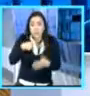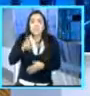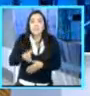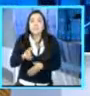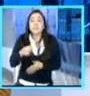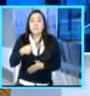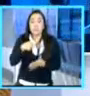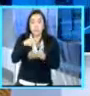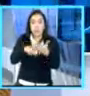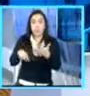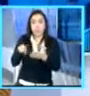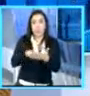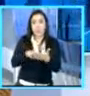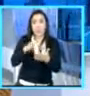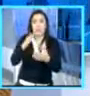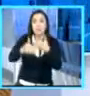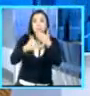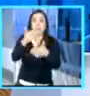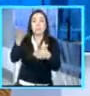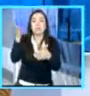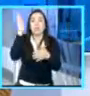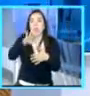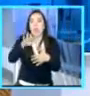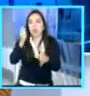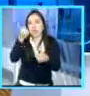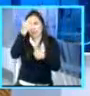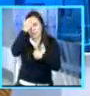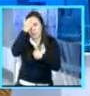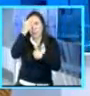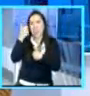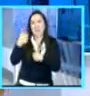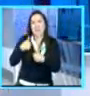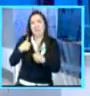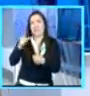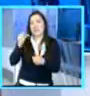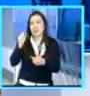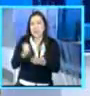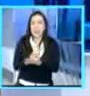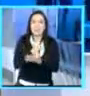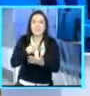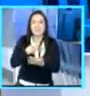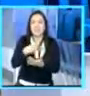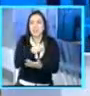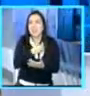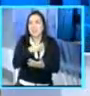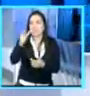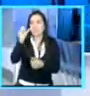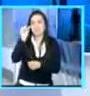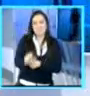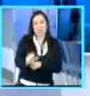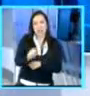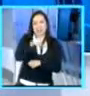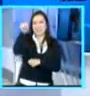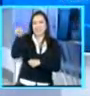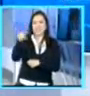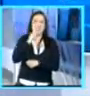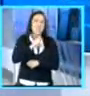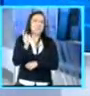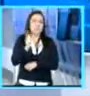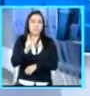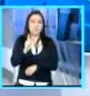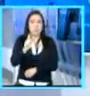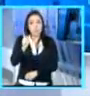Pero no nos olvidemos de la lección que ustedes, como Guatemala, nos han dado a toda la región, de cómo se puede